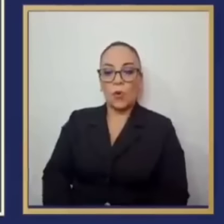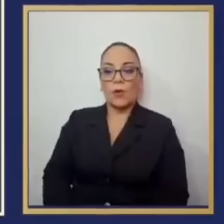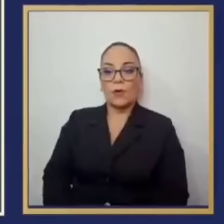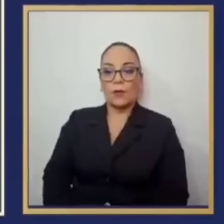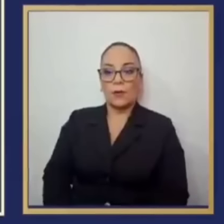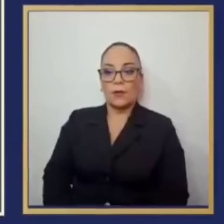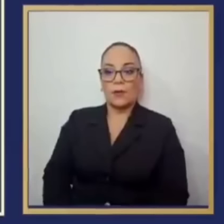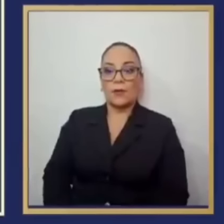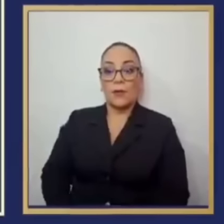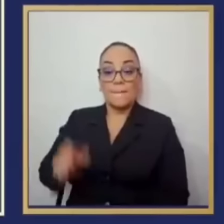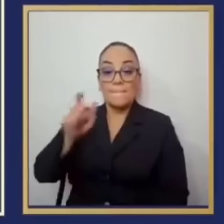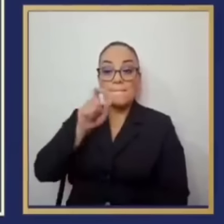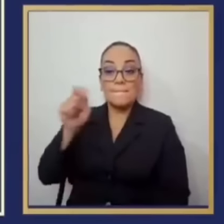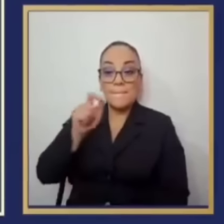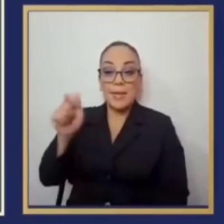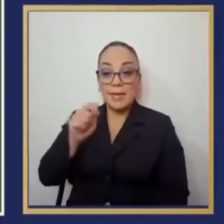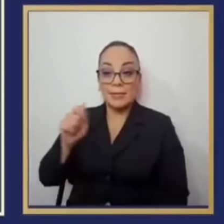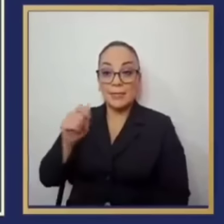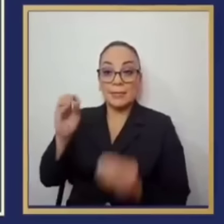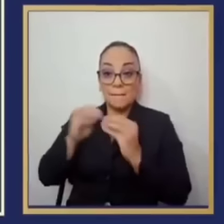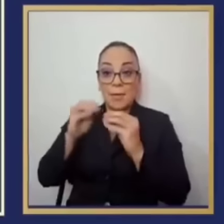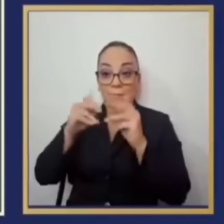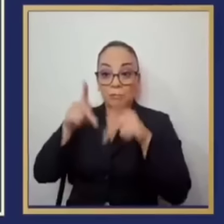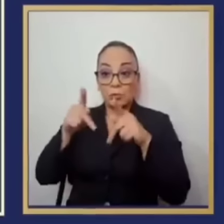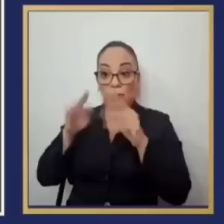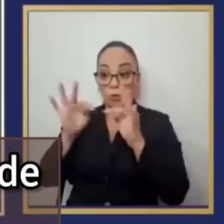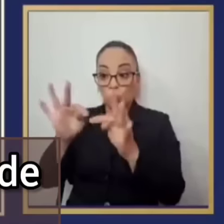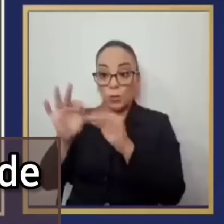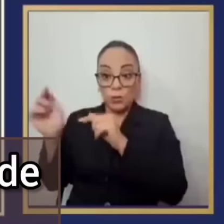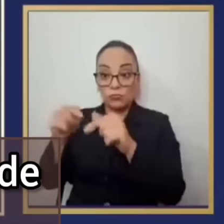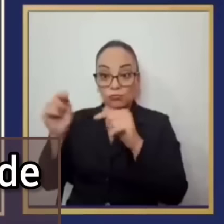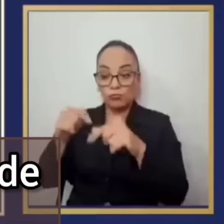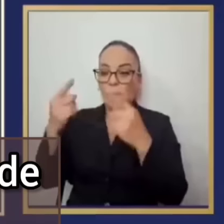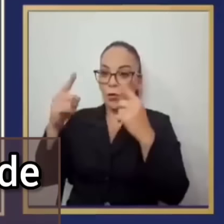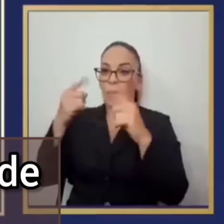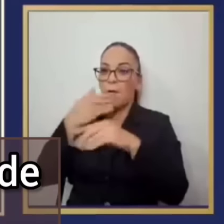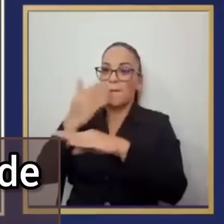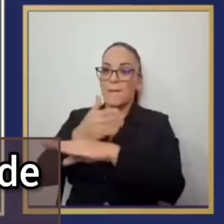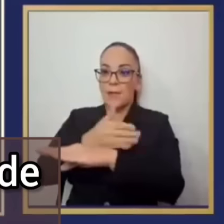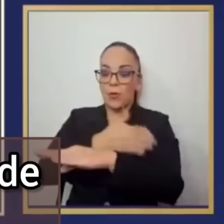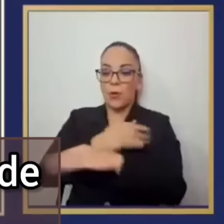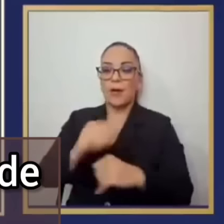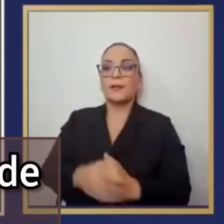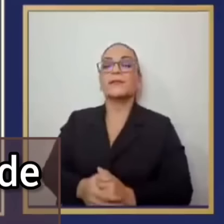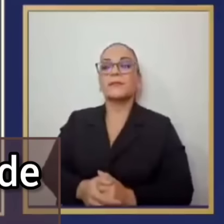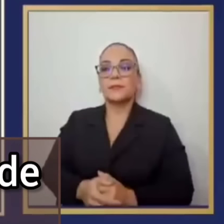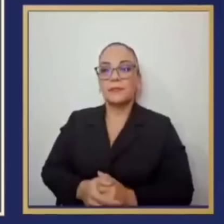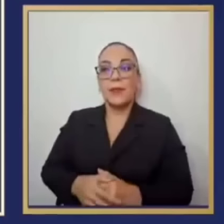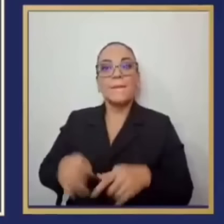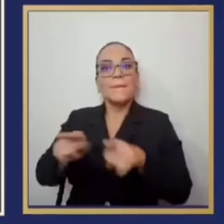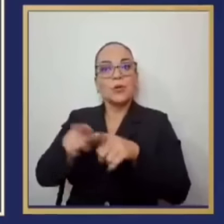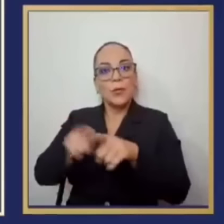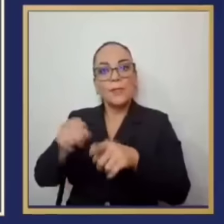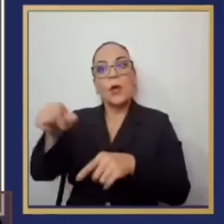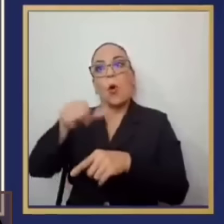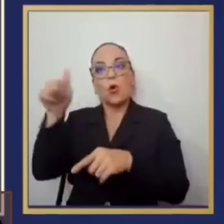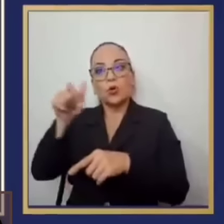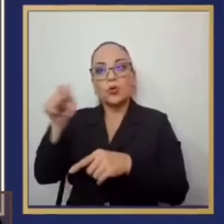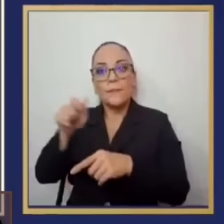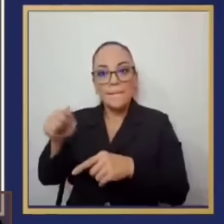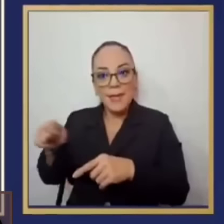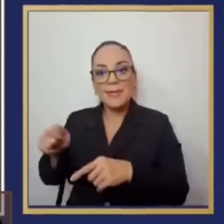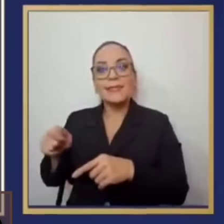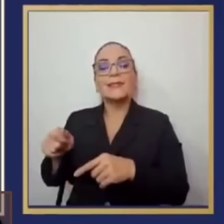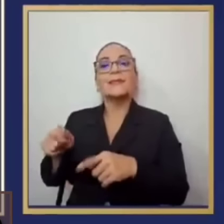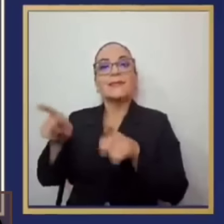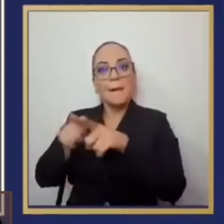así decirlo, sino que son también las mejoras en los meses de temporada baja. Esta para